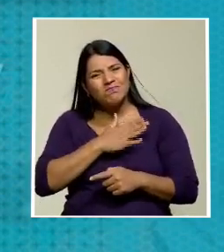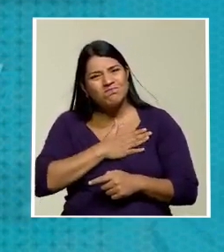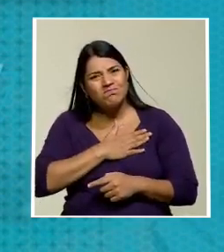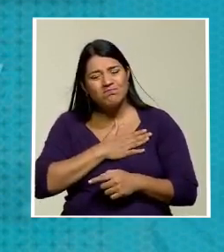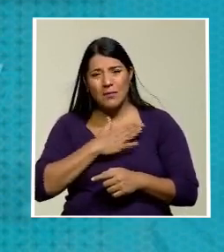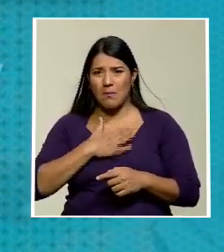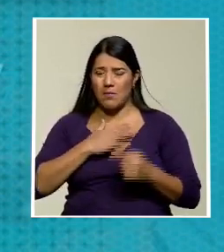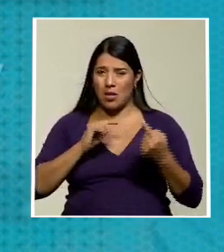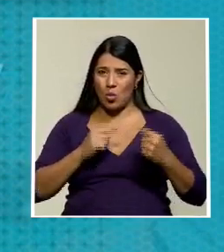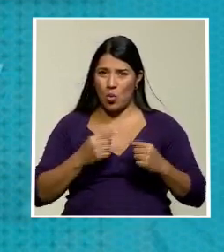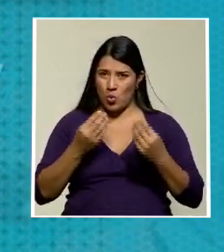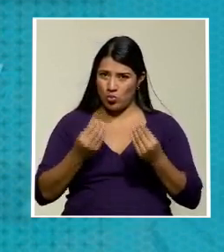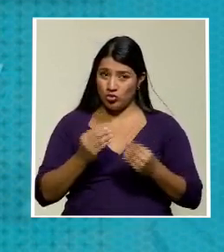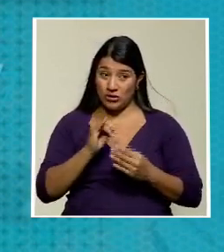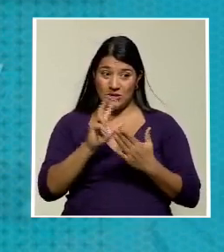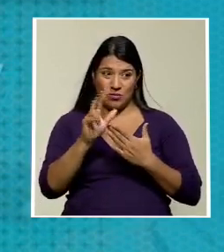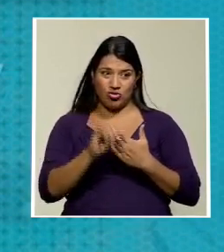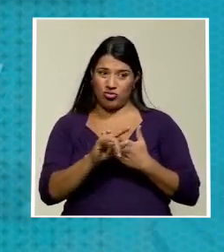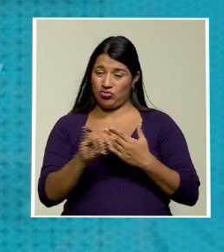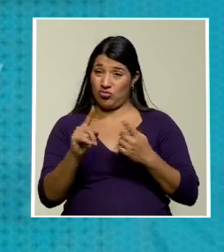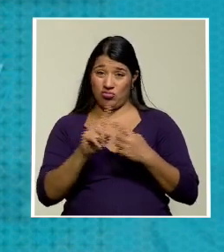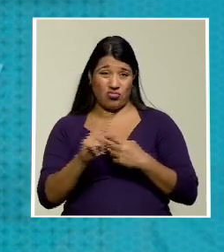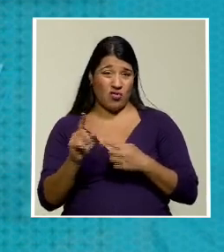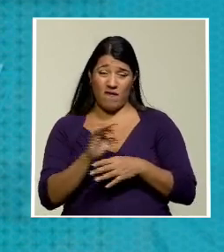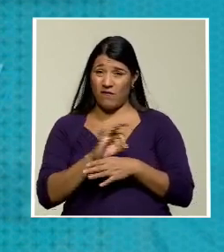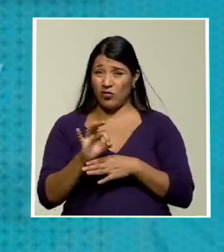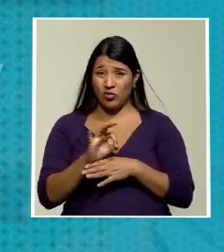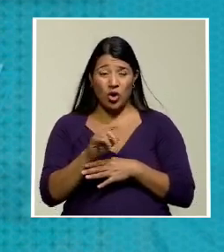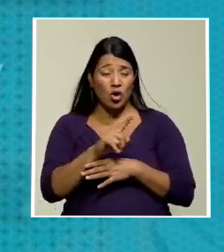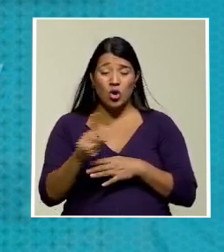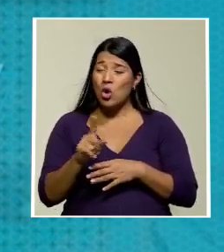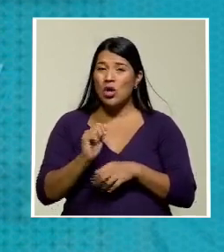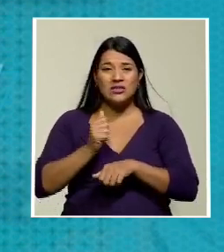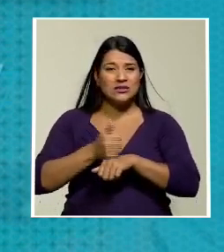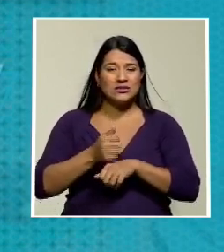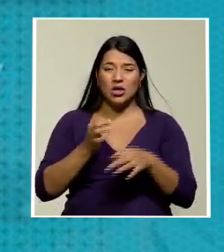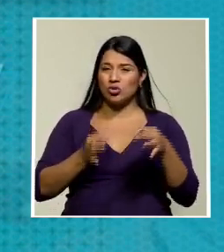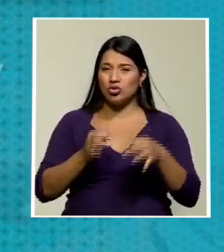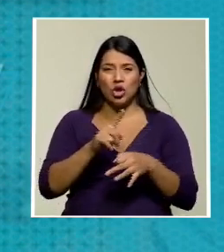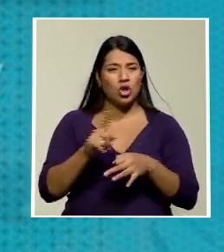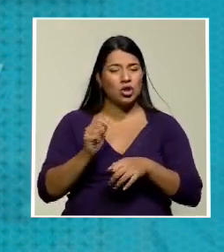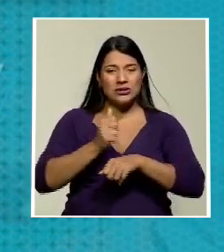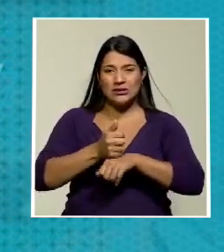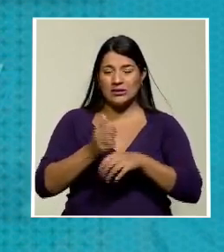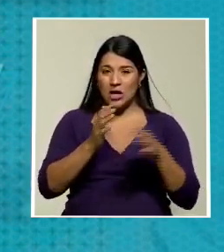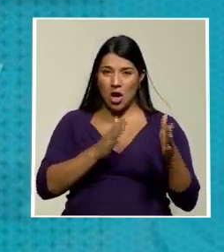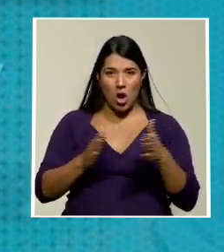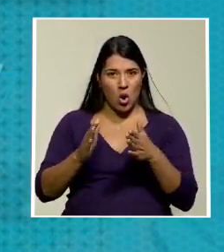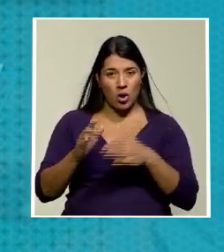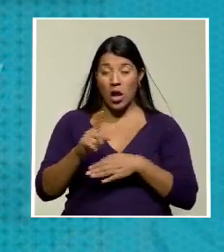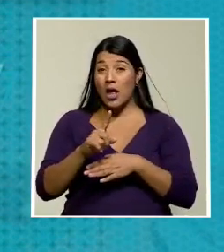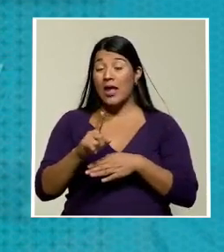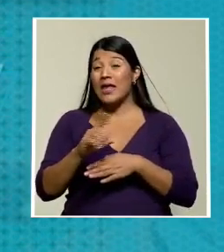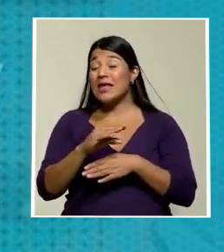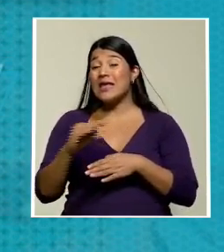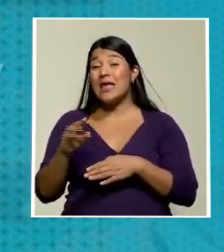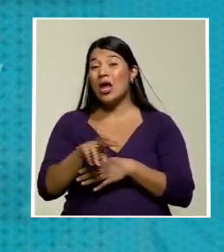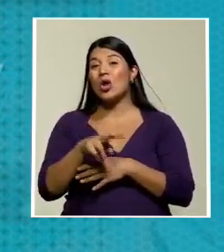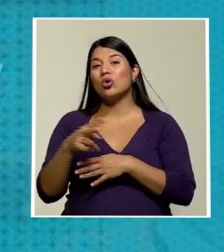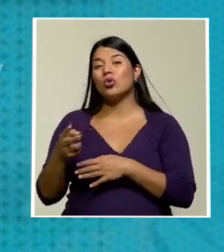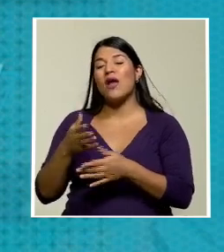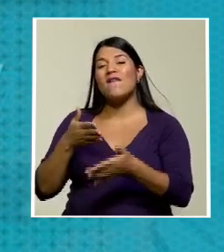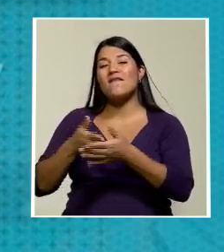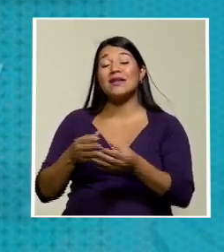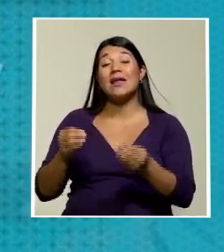mucho que ese proyecto no sirva que no venga a poner justicia que no venga a poner orden que venga a encarecer las